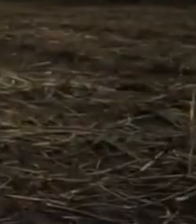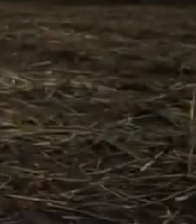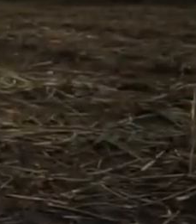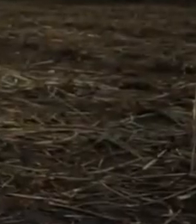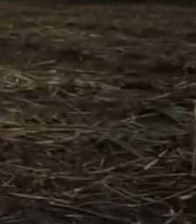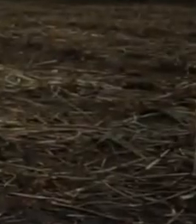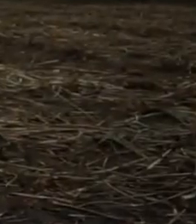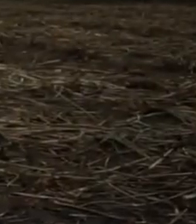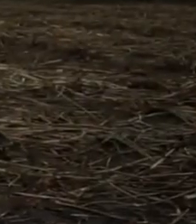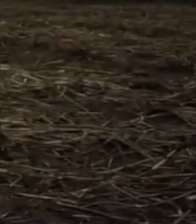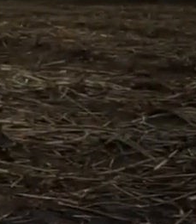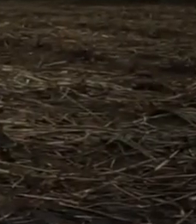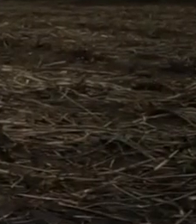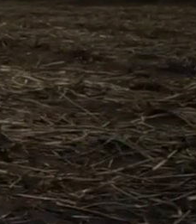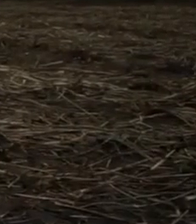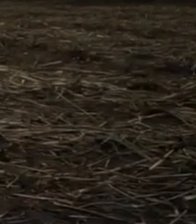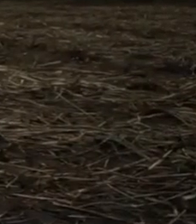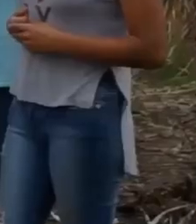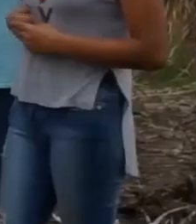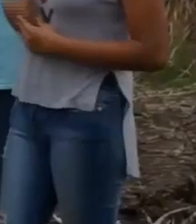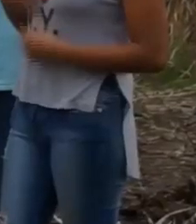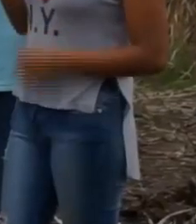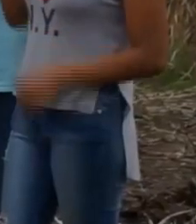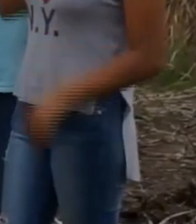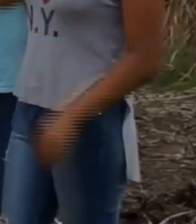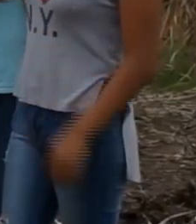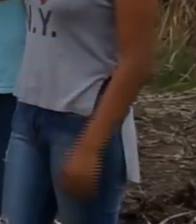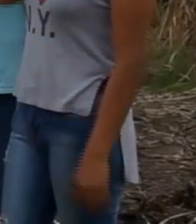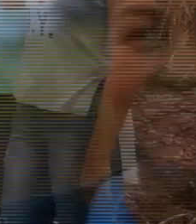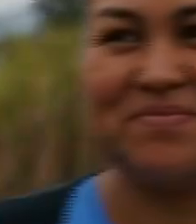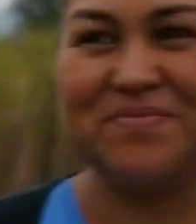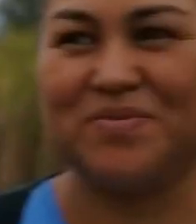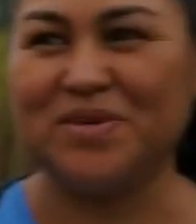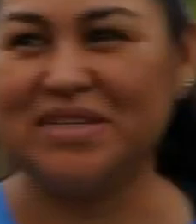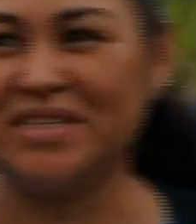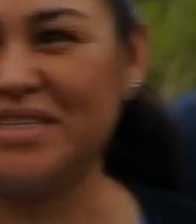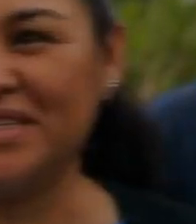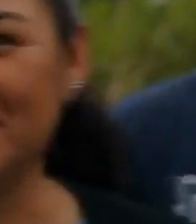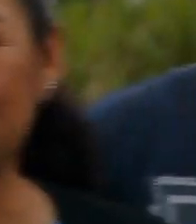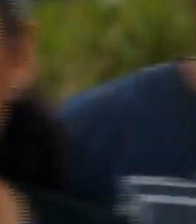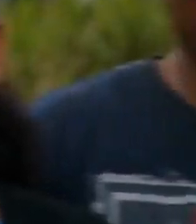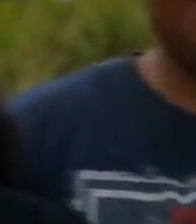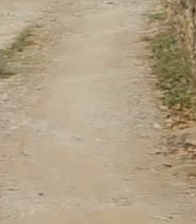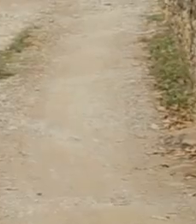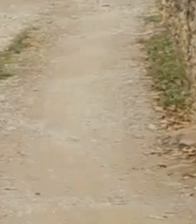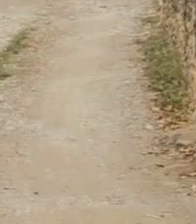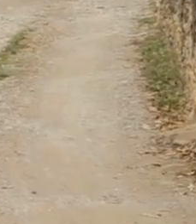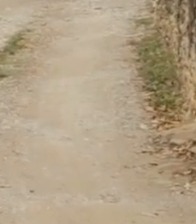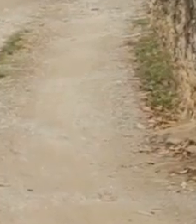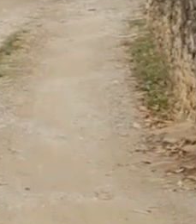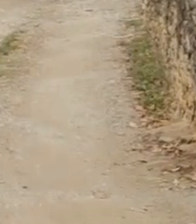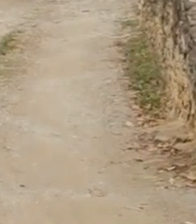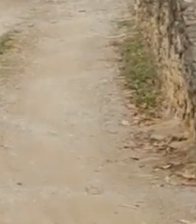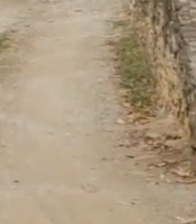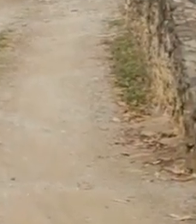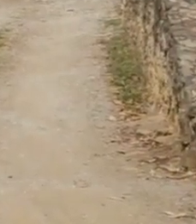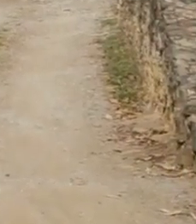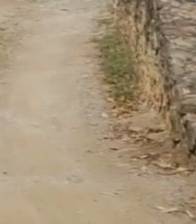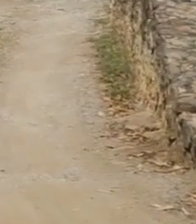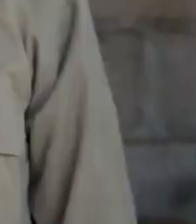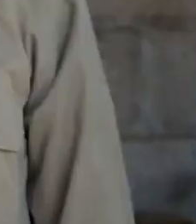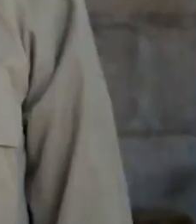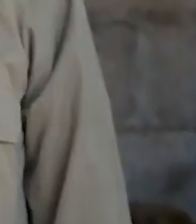Mi meta en la vida es ser ingeniero industrial para poder cambiarle la vida a mi familia. Sé que lo voy a lograr